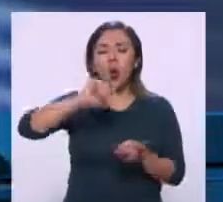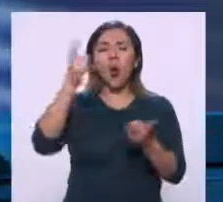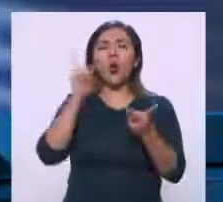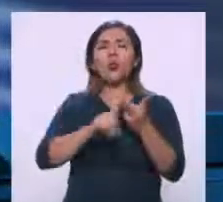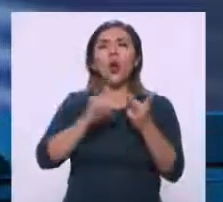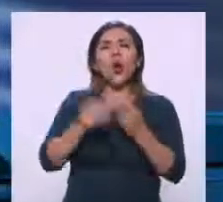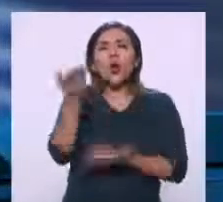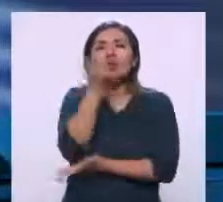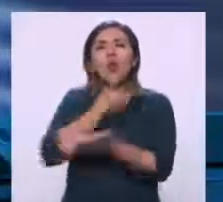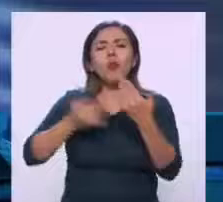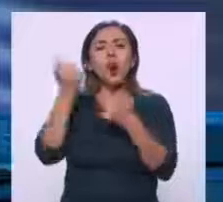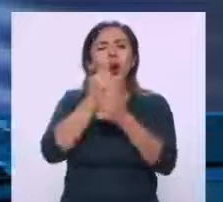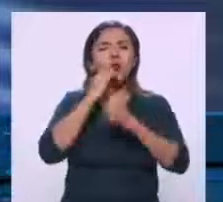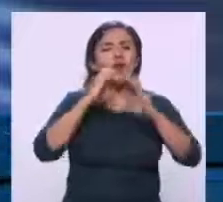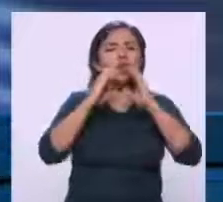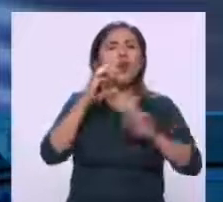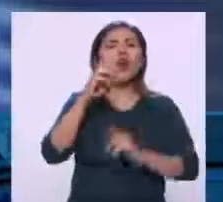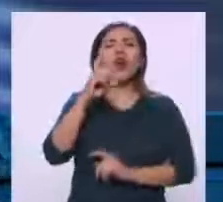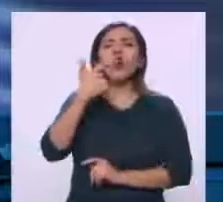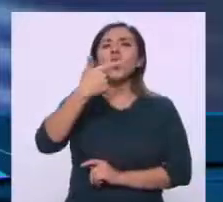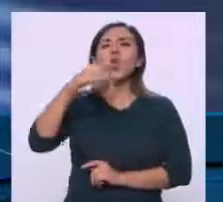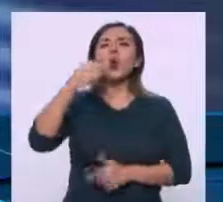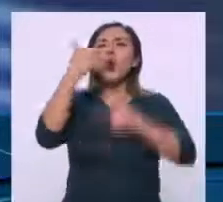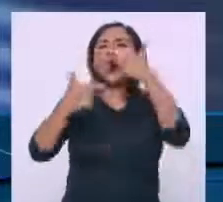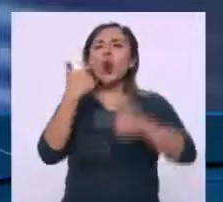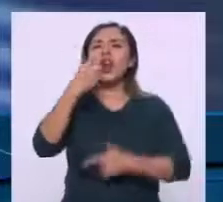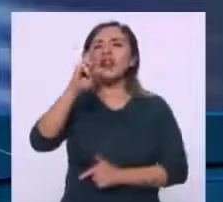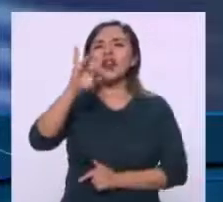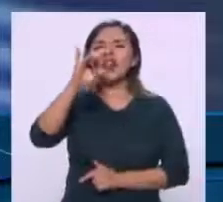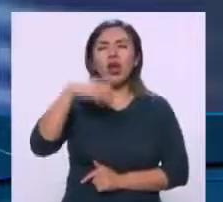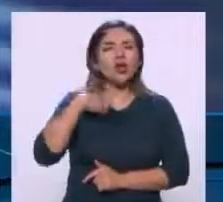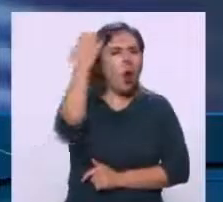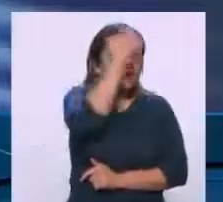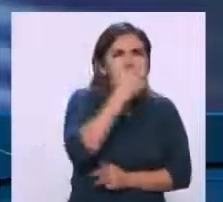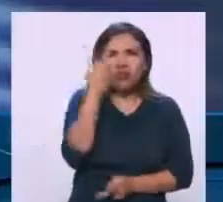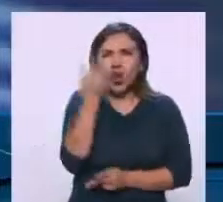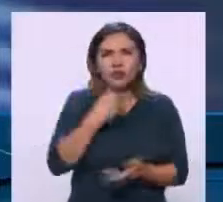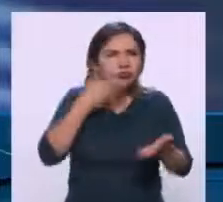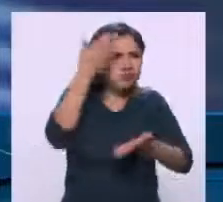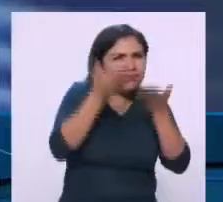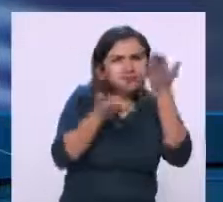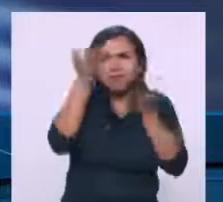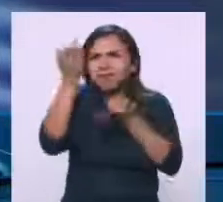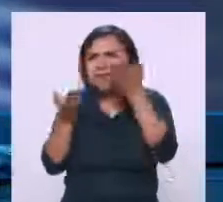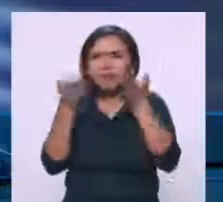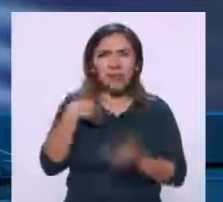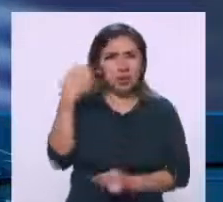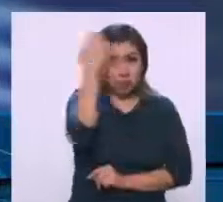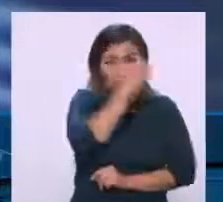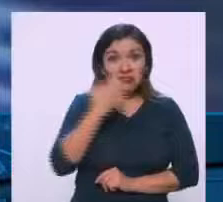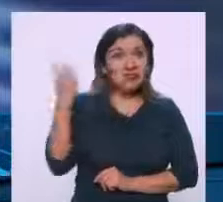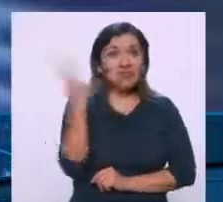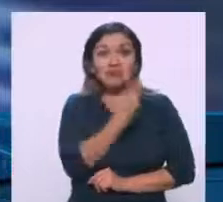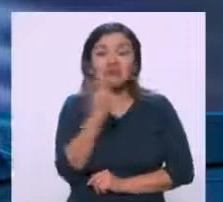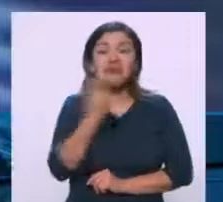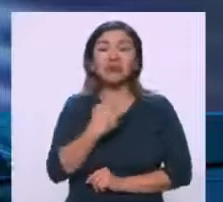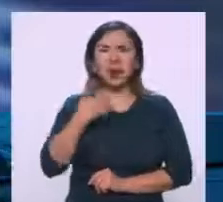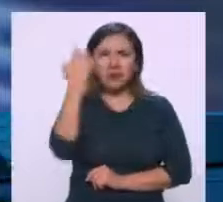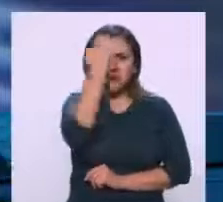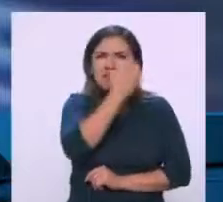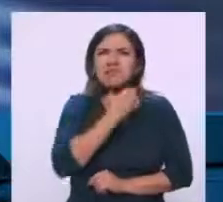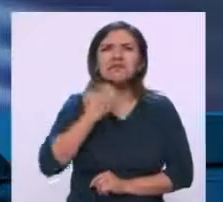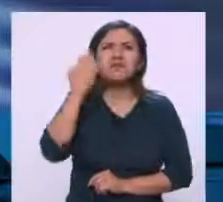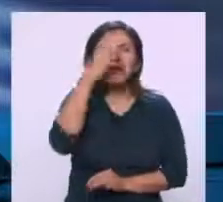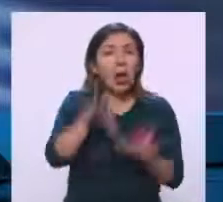compartida a los medios a través de Google Drive. Yo analicé los dos con estas tres herramientas. Y analizando estos